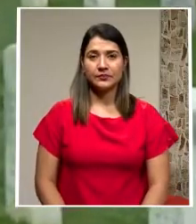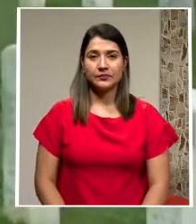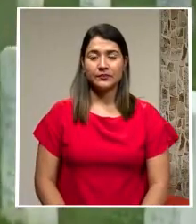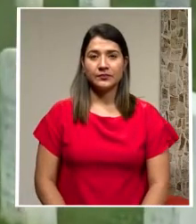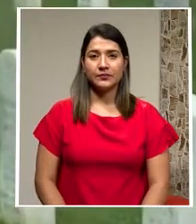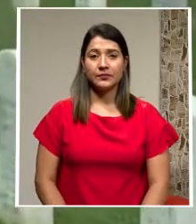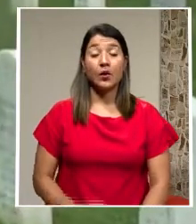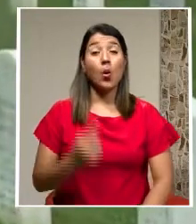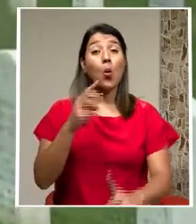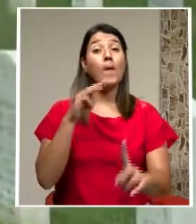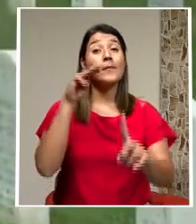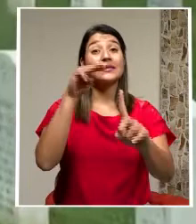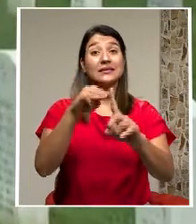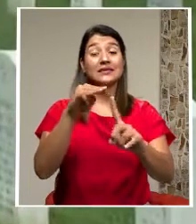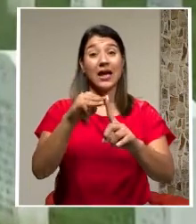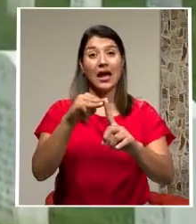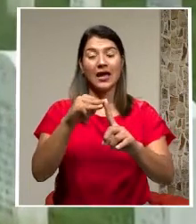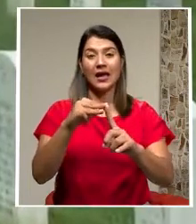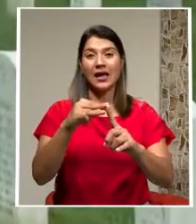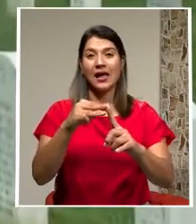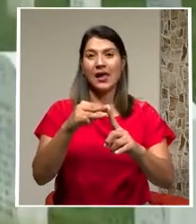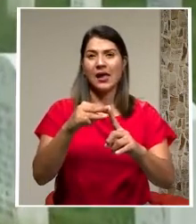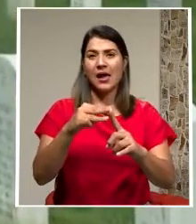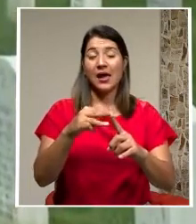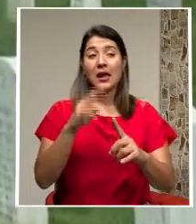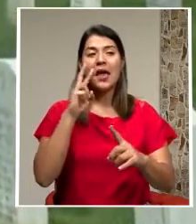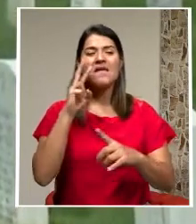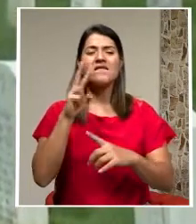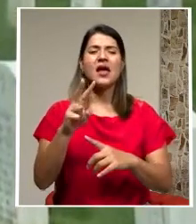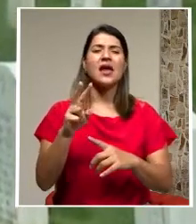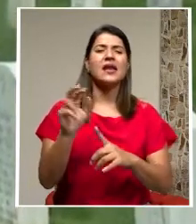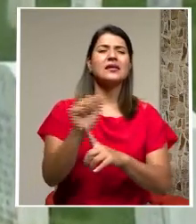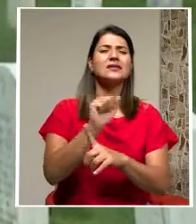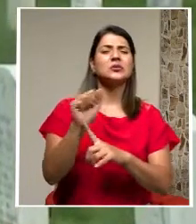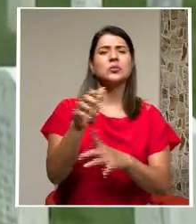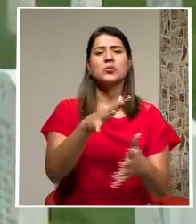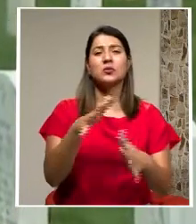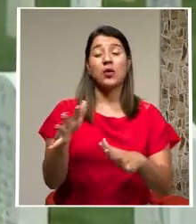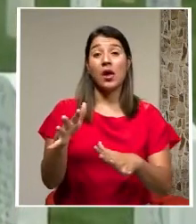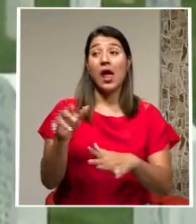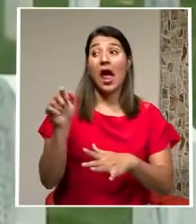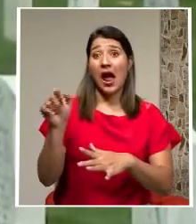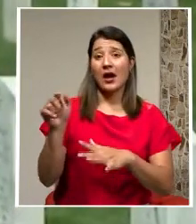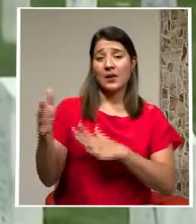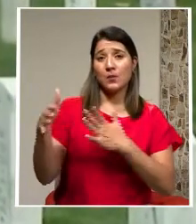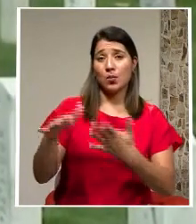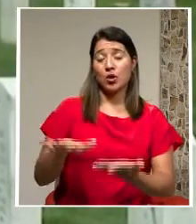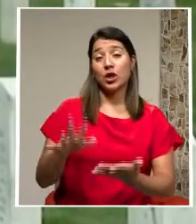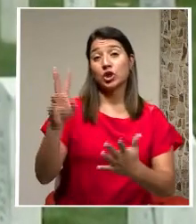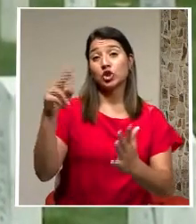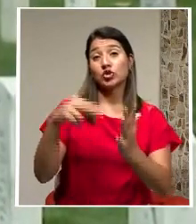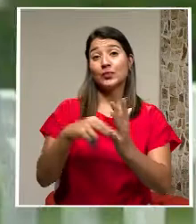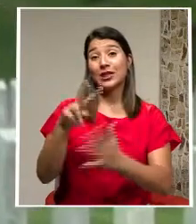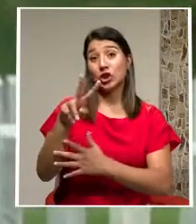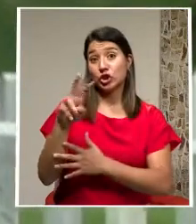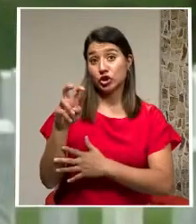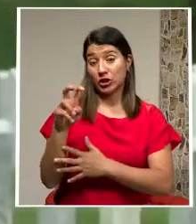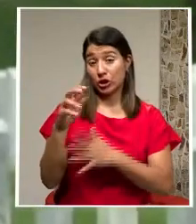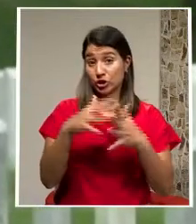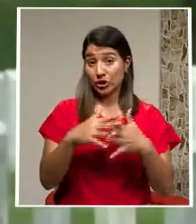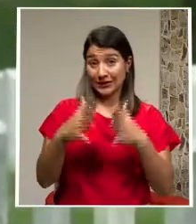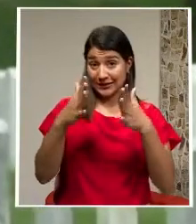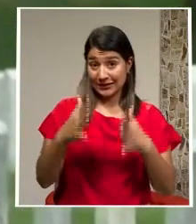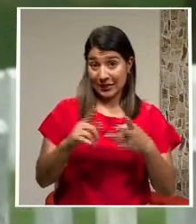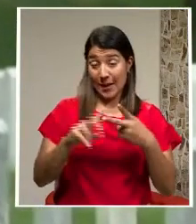Un mensaje Que decide Ver el vaso Medio lleno En un conflicto Que costó 2.200 vidas Estadounidenses 20.000 heridos